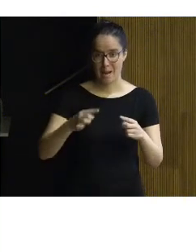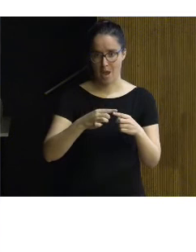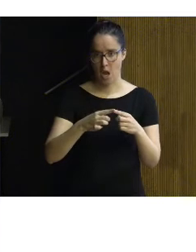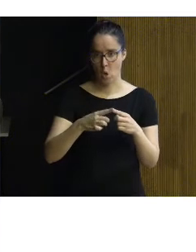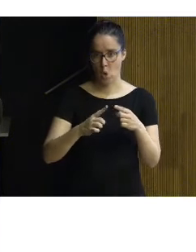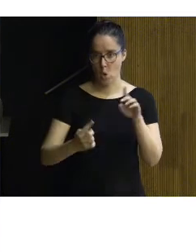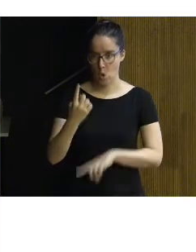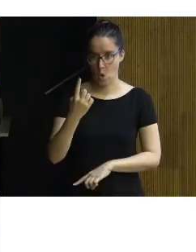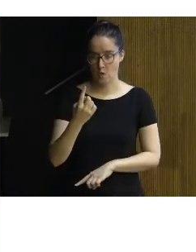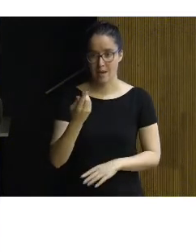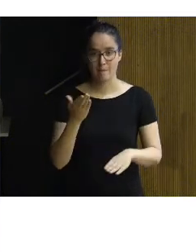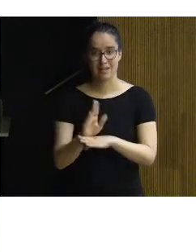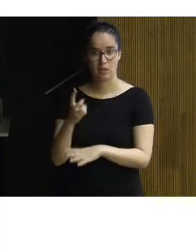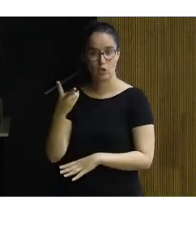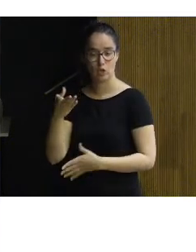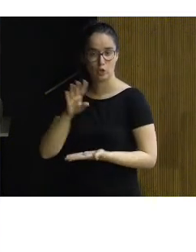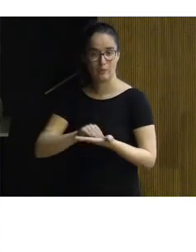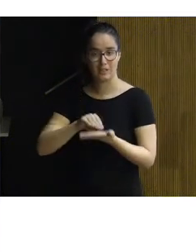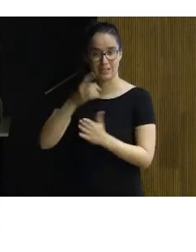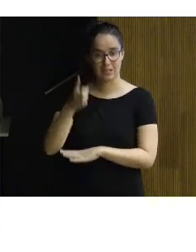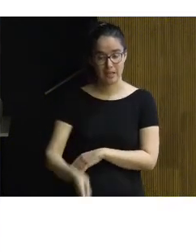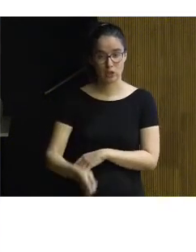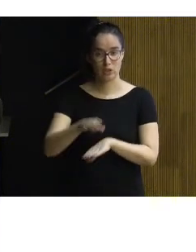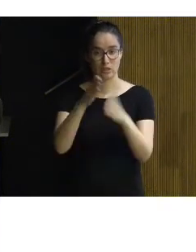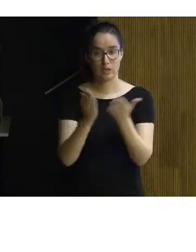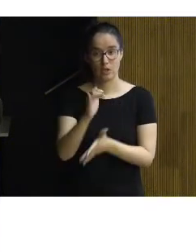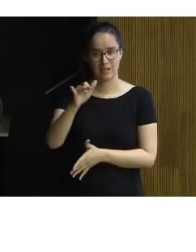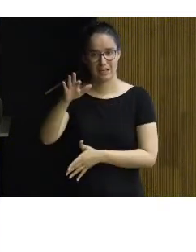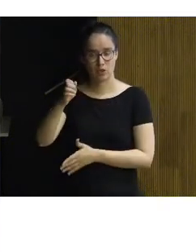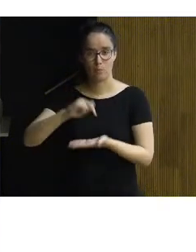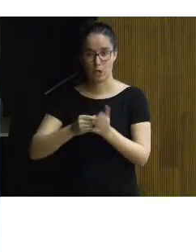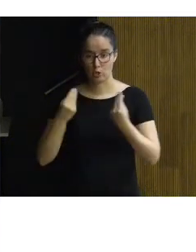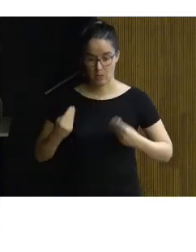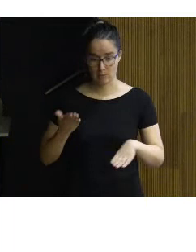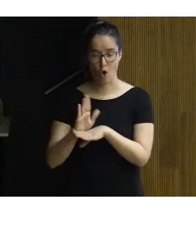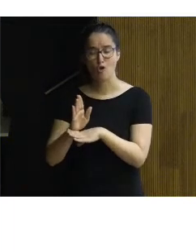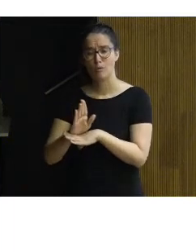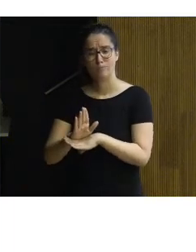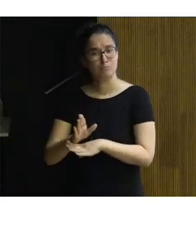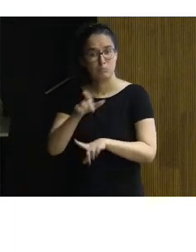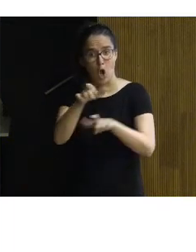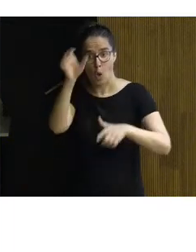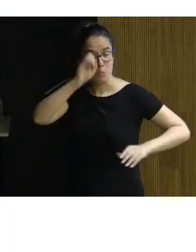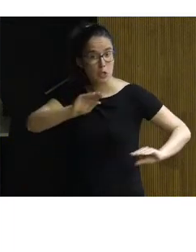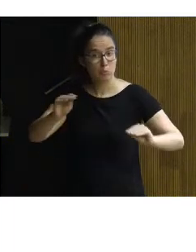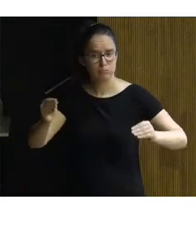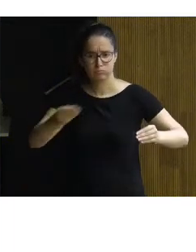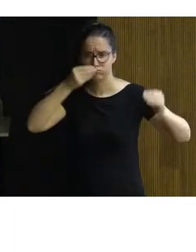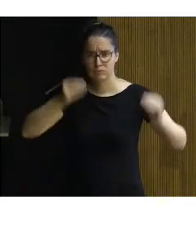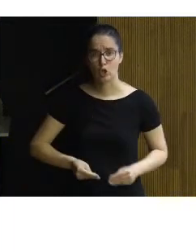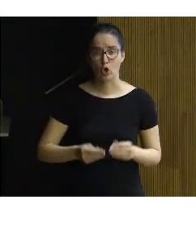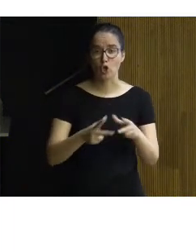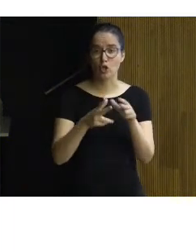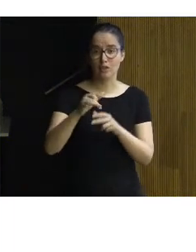Hemos presentado ya dos veces en el entorno internacional en ISO este proyecto con una acogida estupenda. Nuestros socios de ISO están